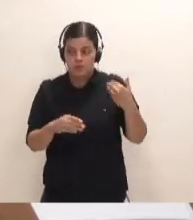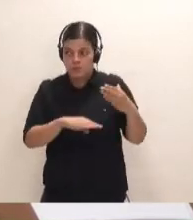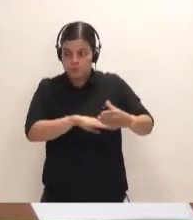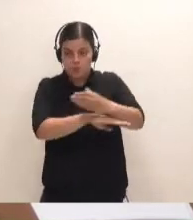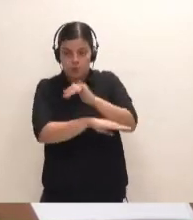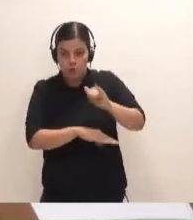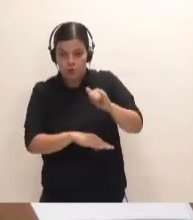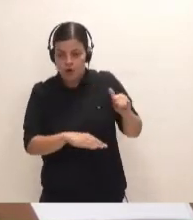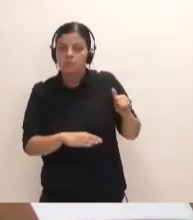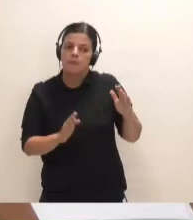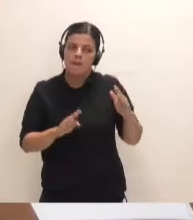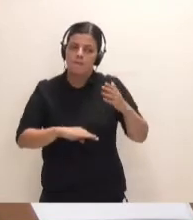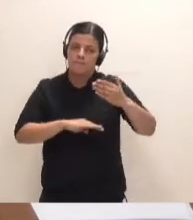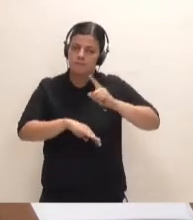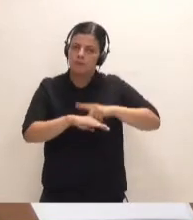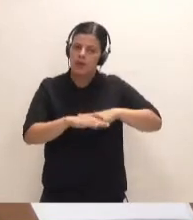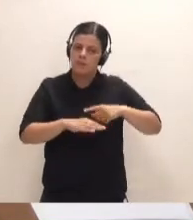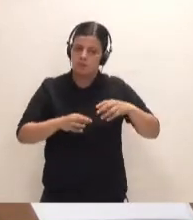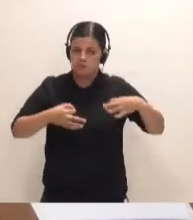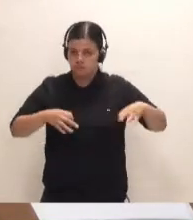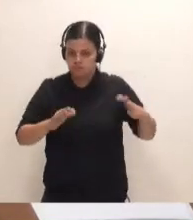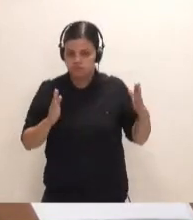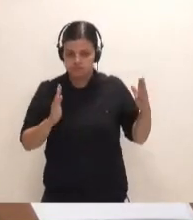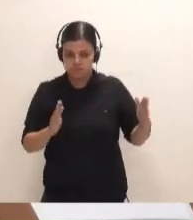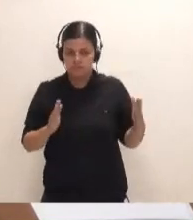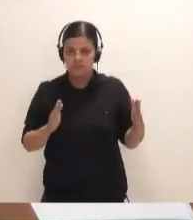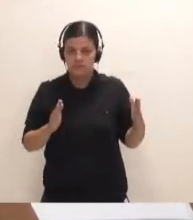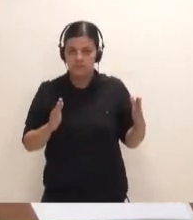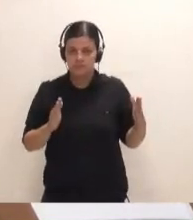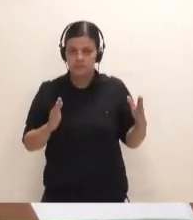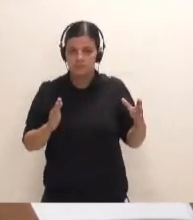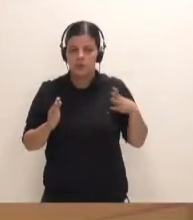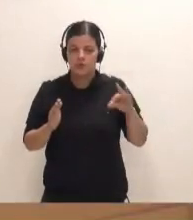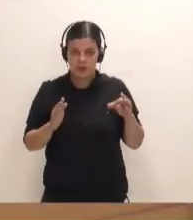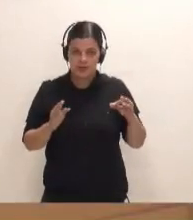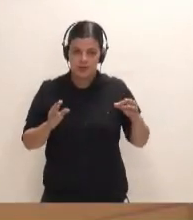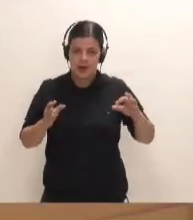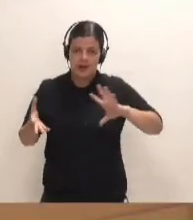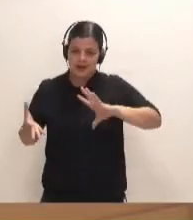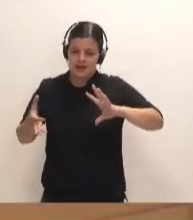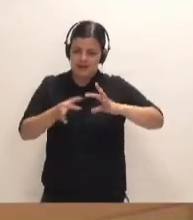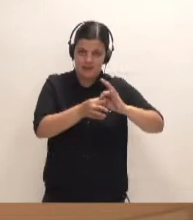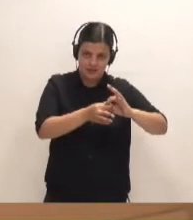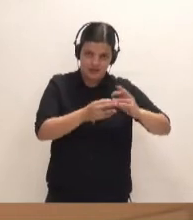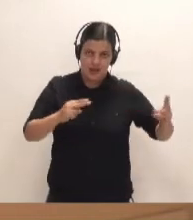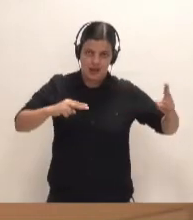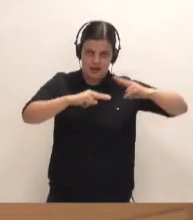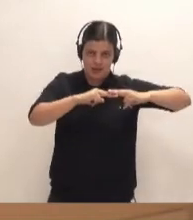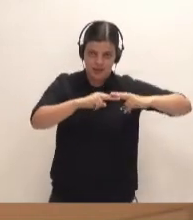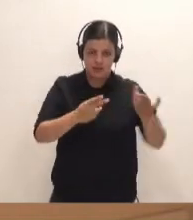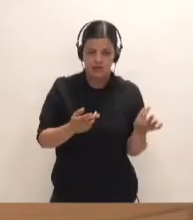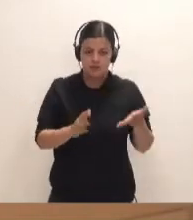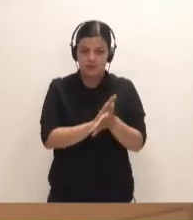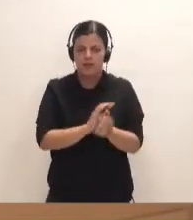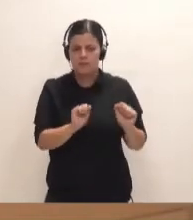pudieran en un plazo razonable de tiempo poder servir como enlace y que no se descartase,